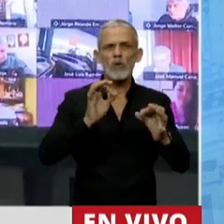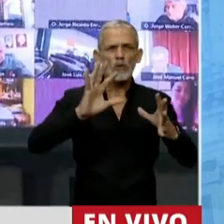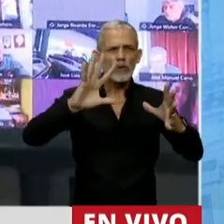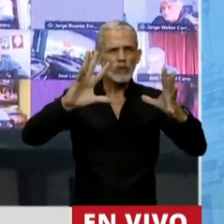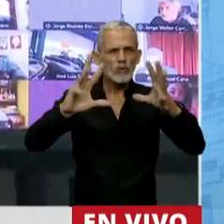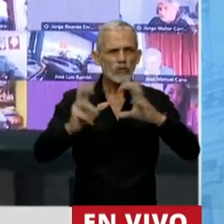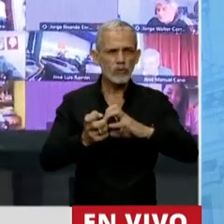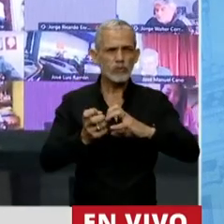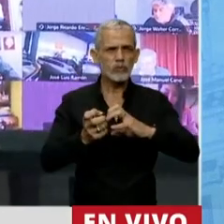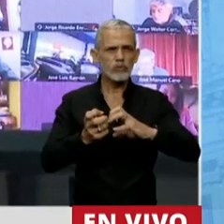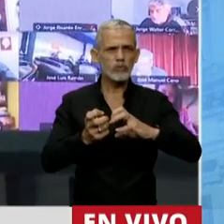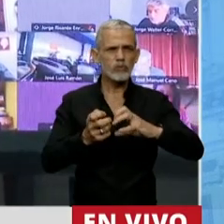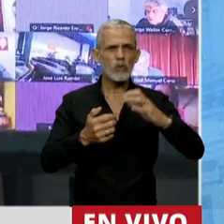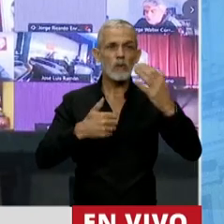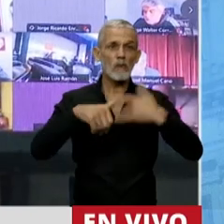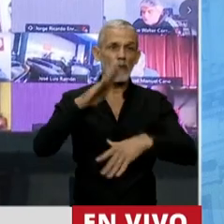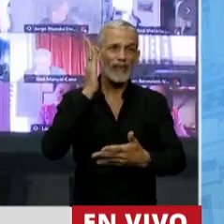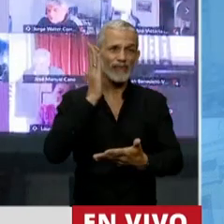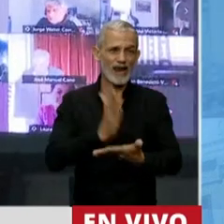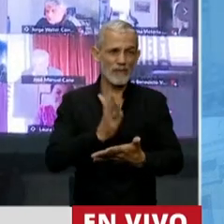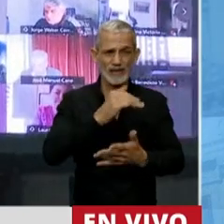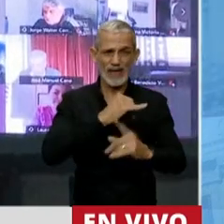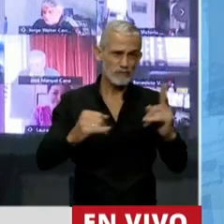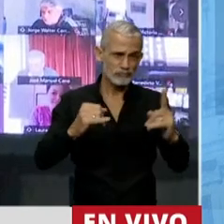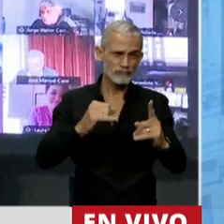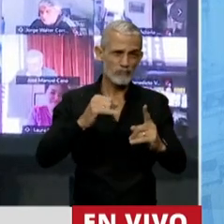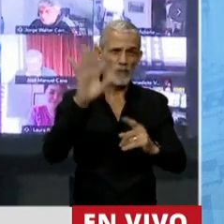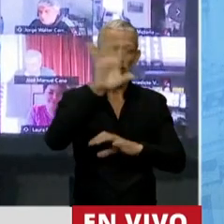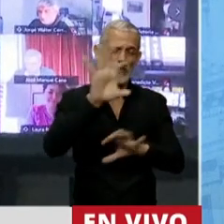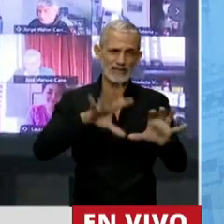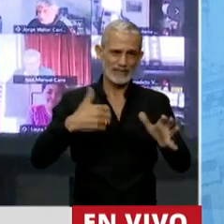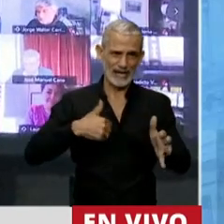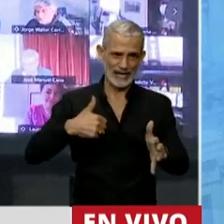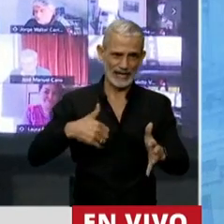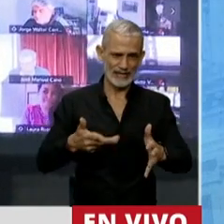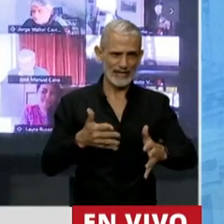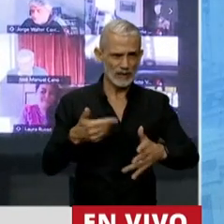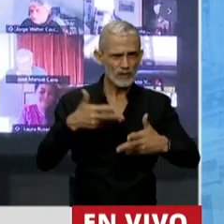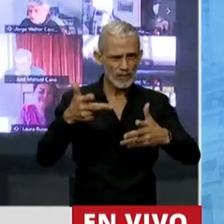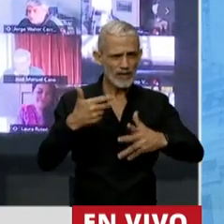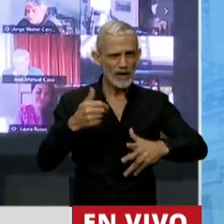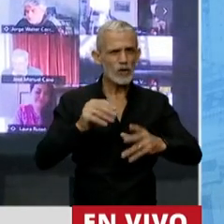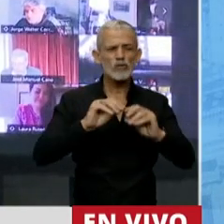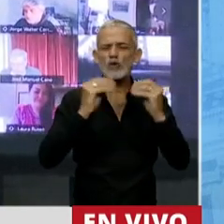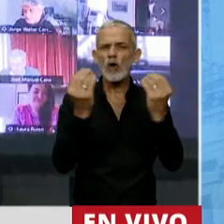a más de la mitad de las provincias de nuestro país, acá dijeron más de